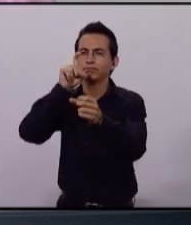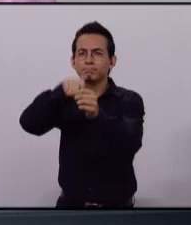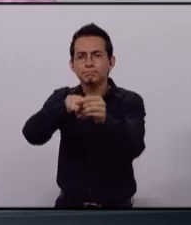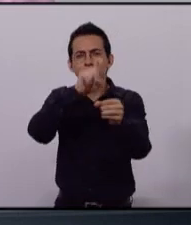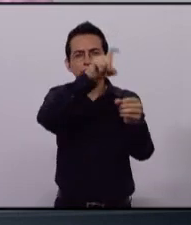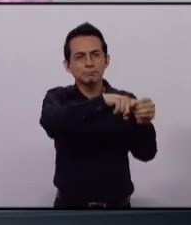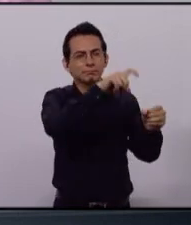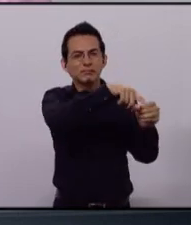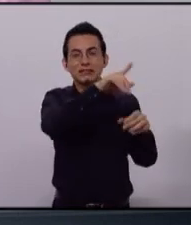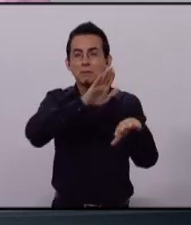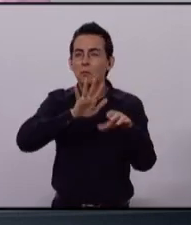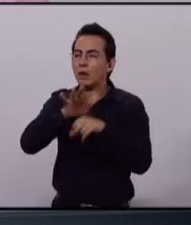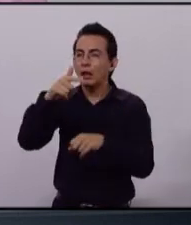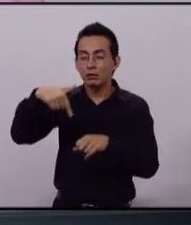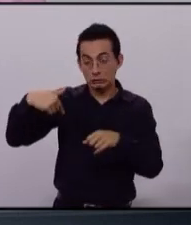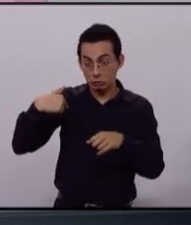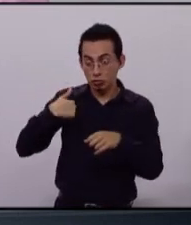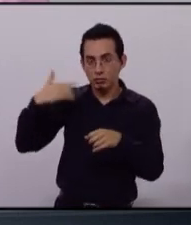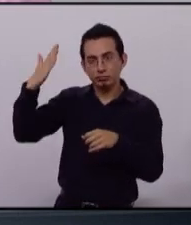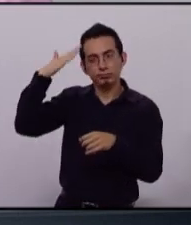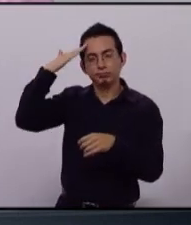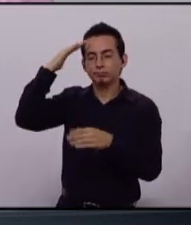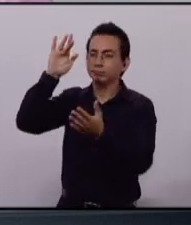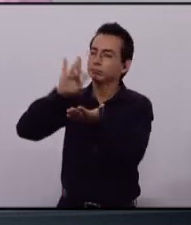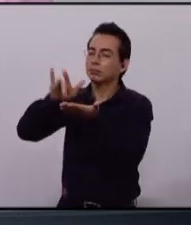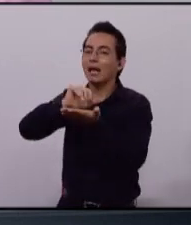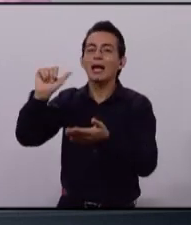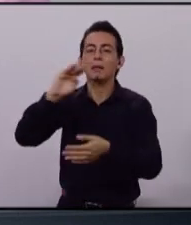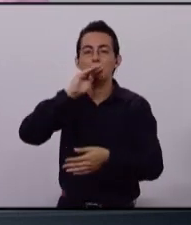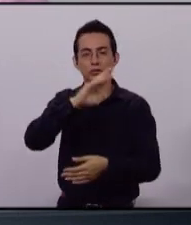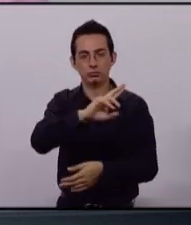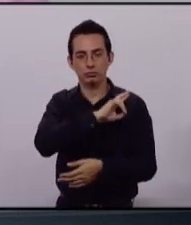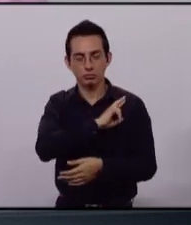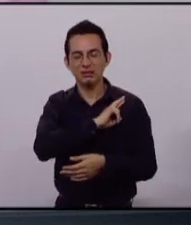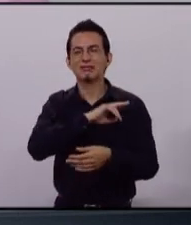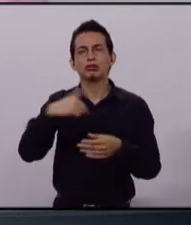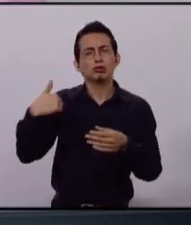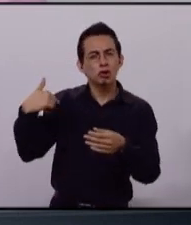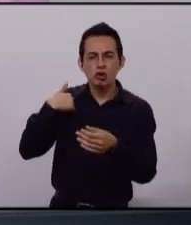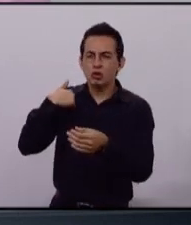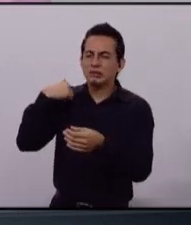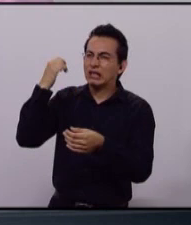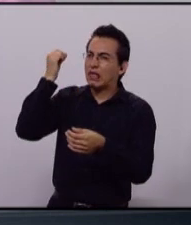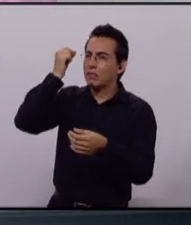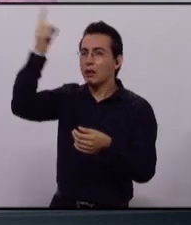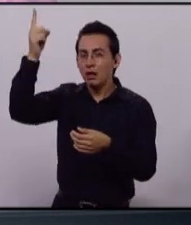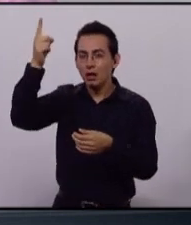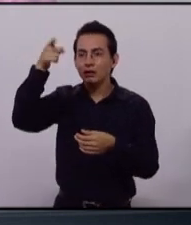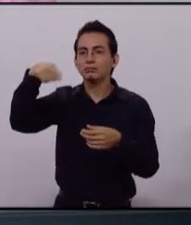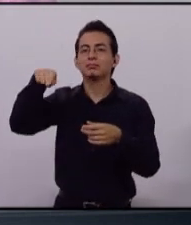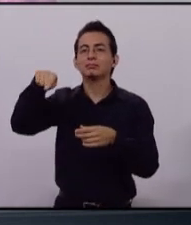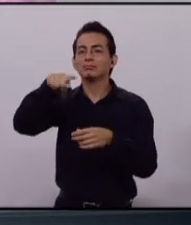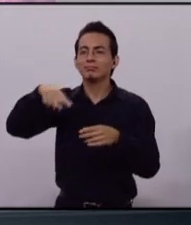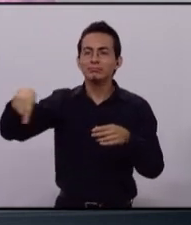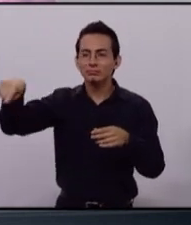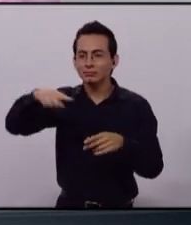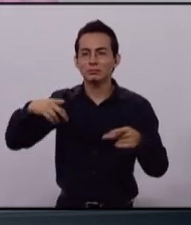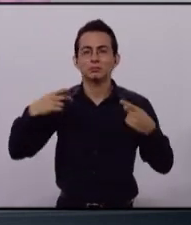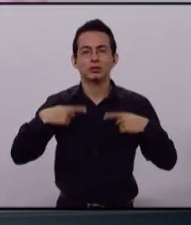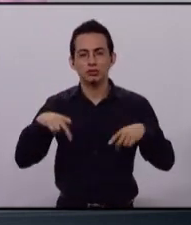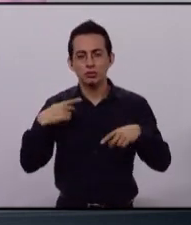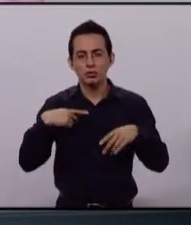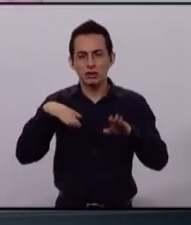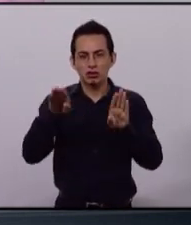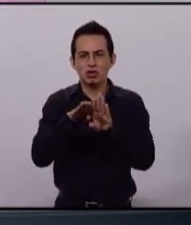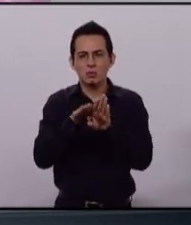apoyo a madres solteras, incentivó el transporte a tres pesos, incentivó el apoyo a los discapacitados. Vengo